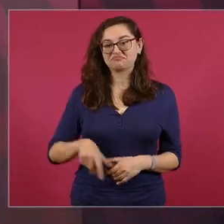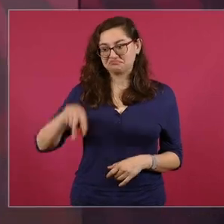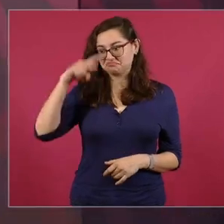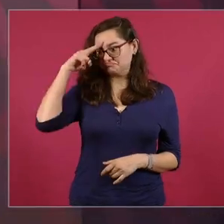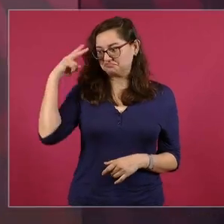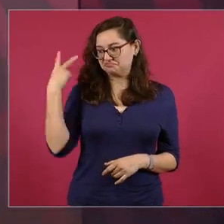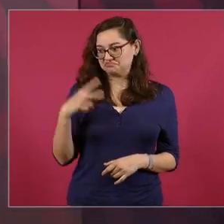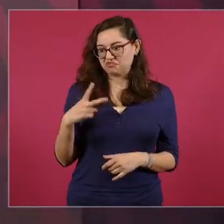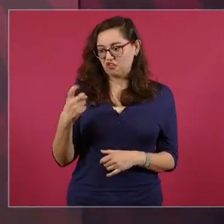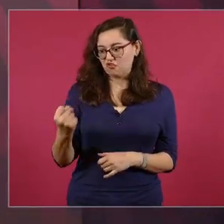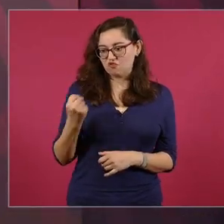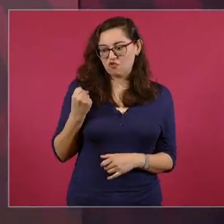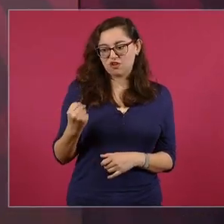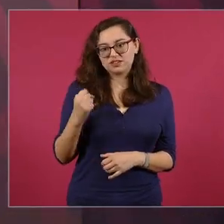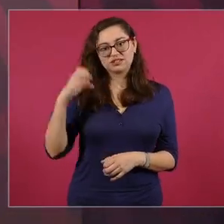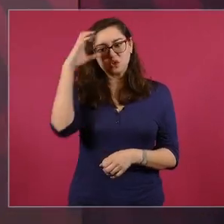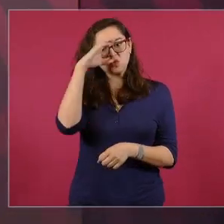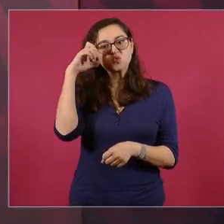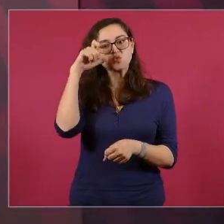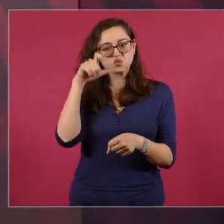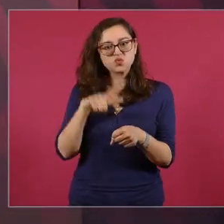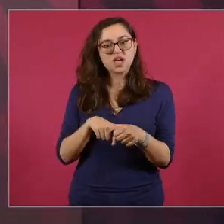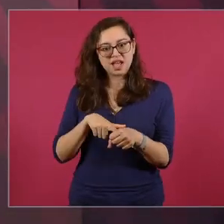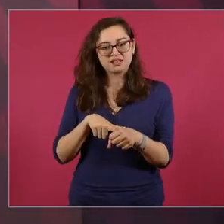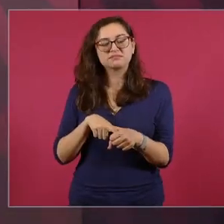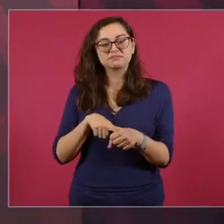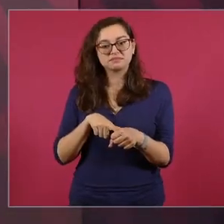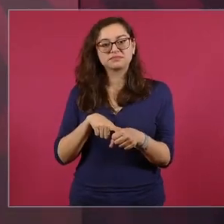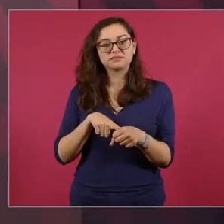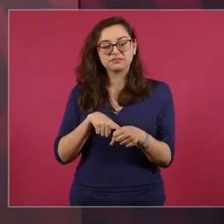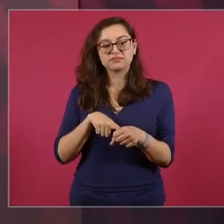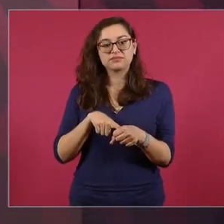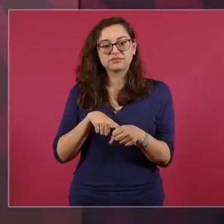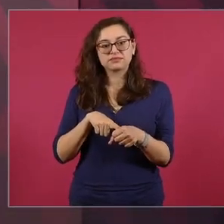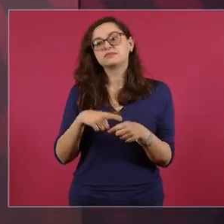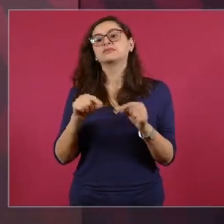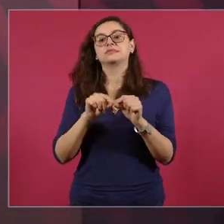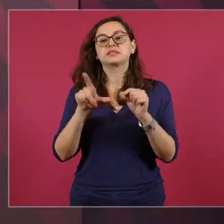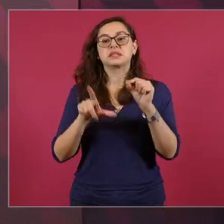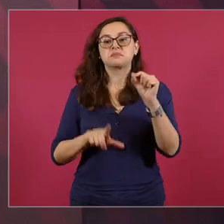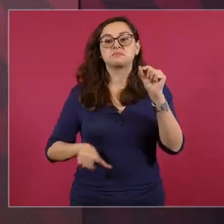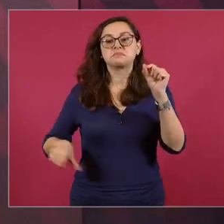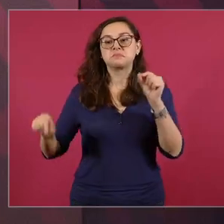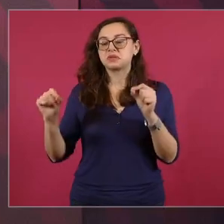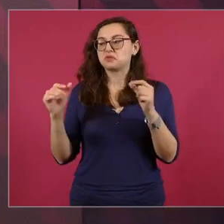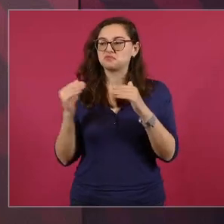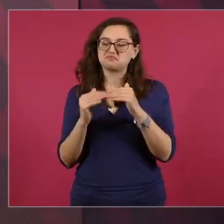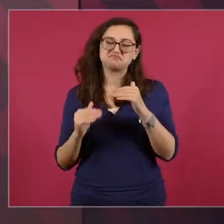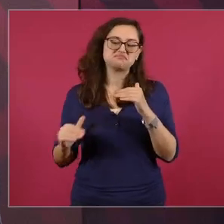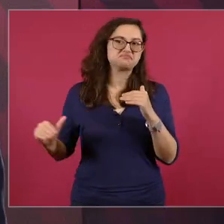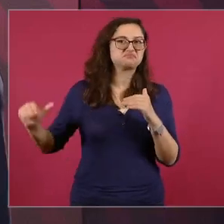cultural la grandeza cultural de México está por encima